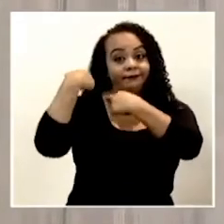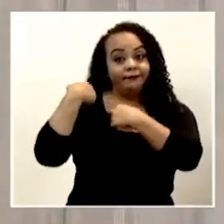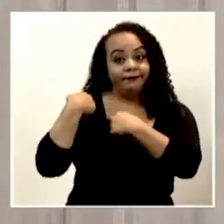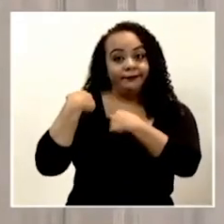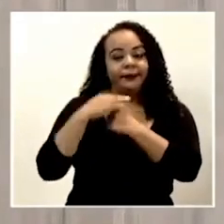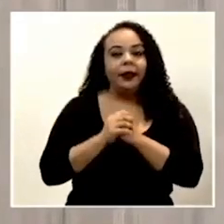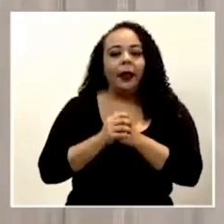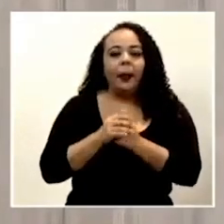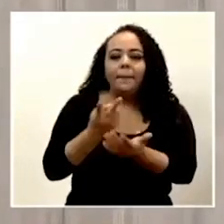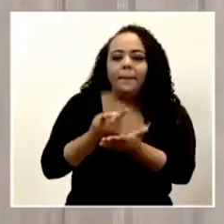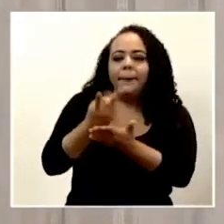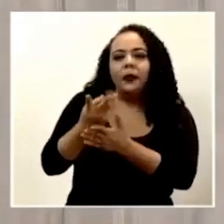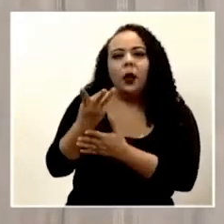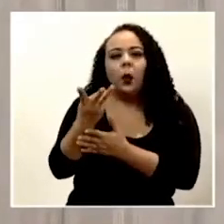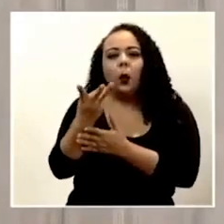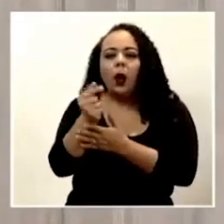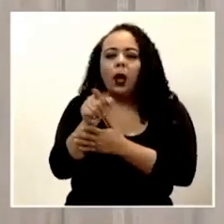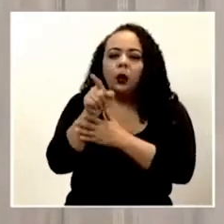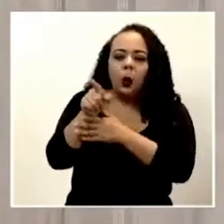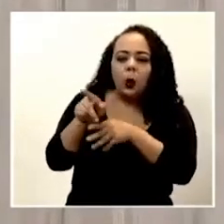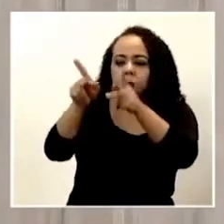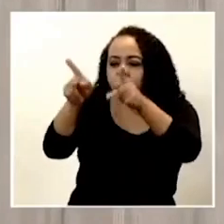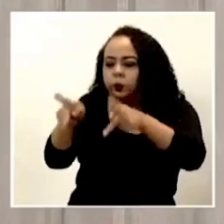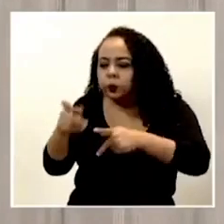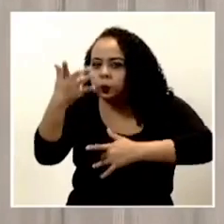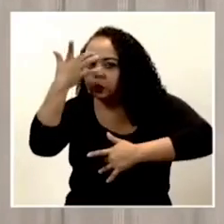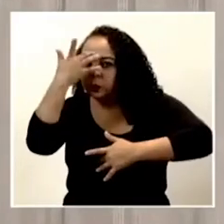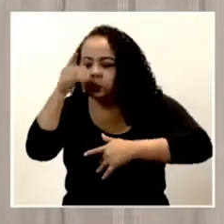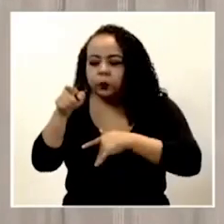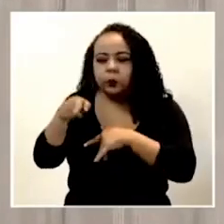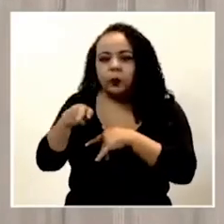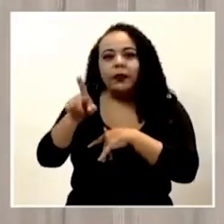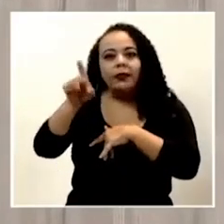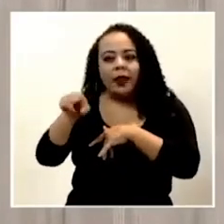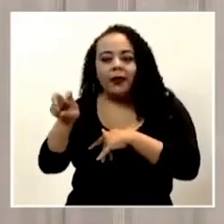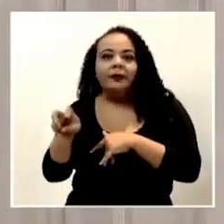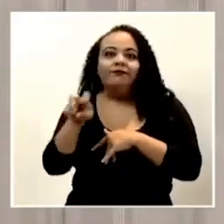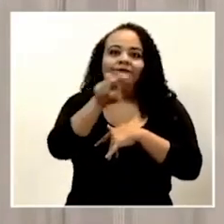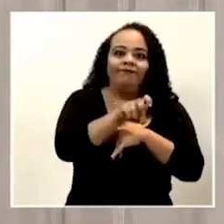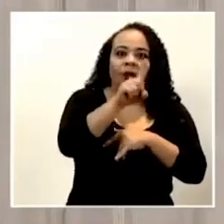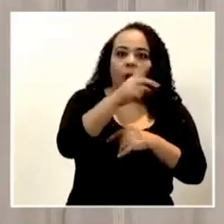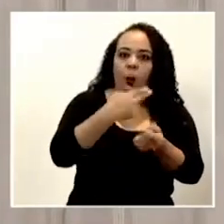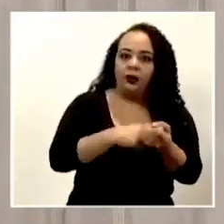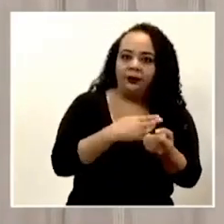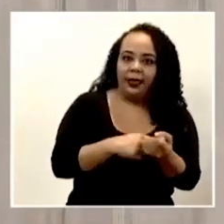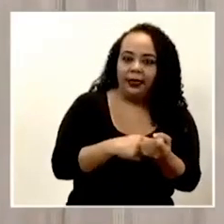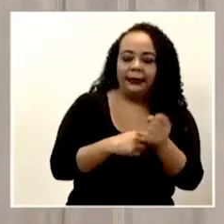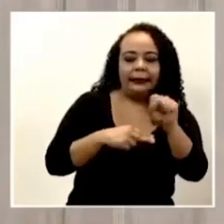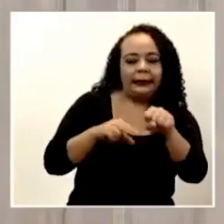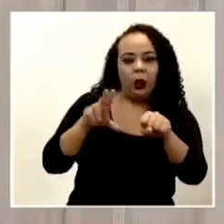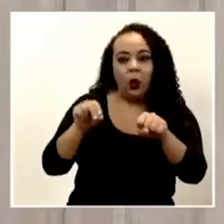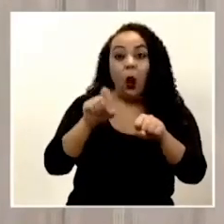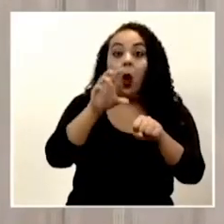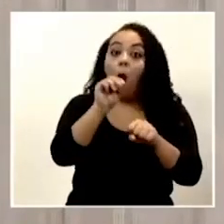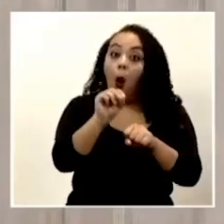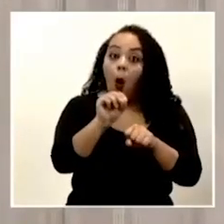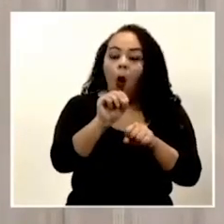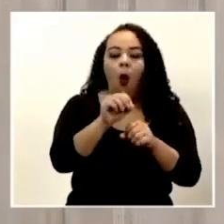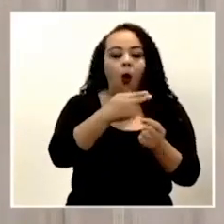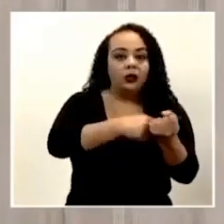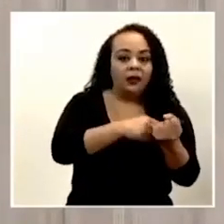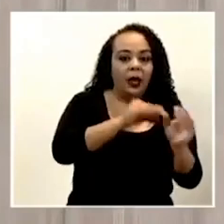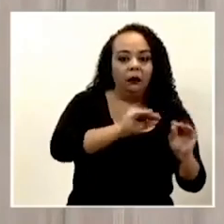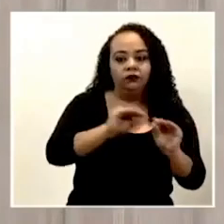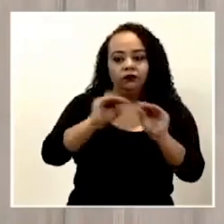valorar cuándo es que un paciente debe ser traslado a un hospital o de un hospital a otro